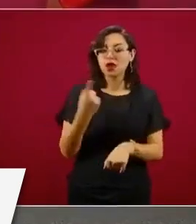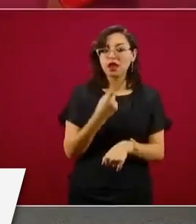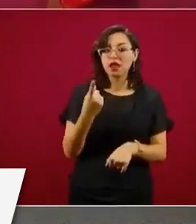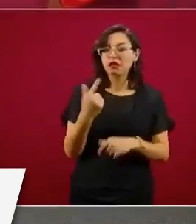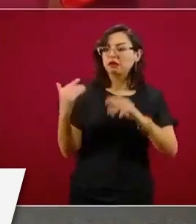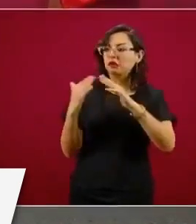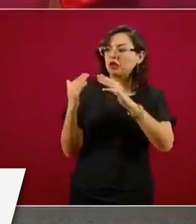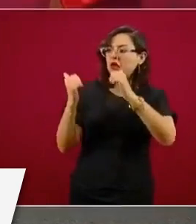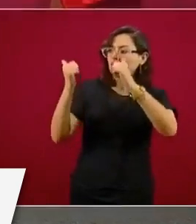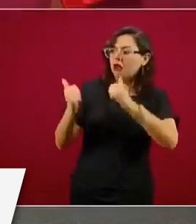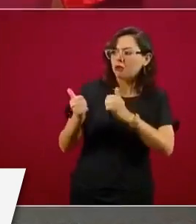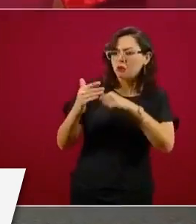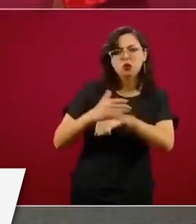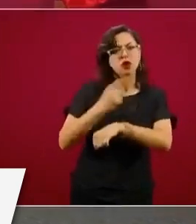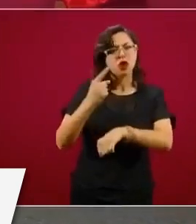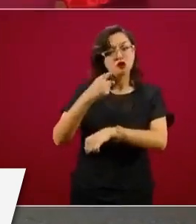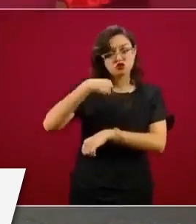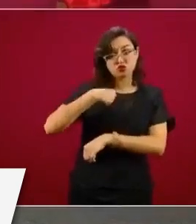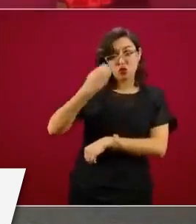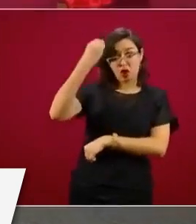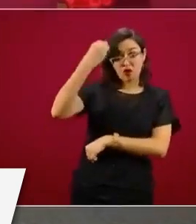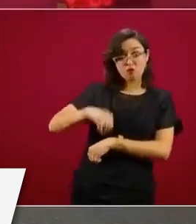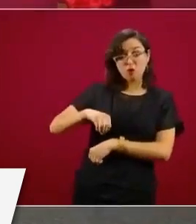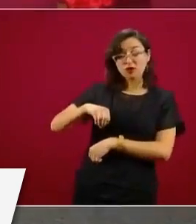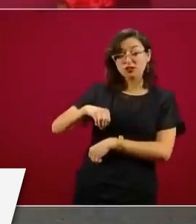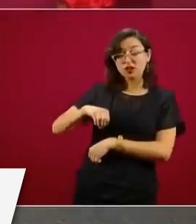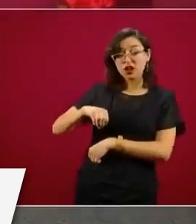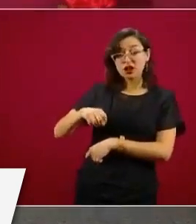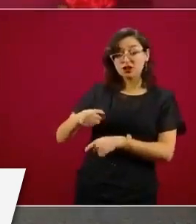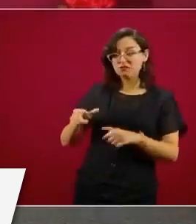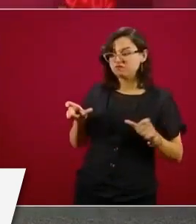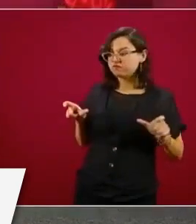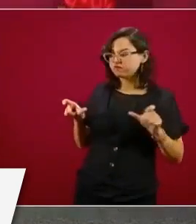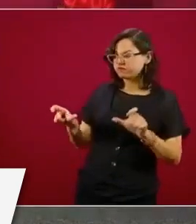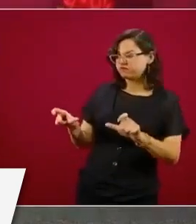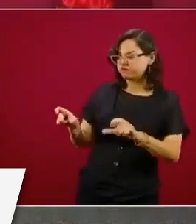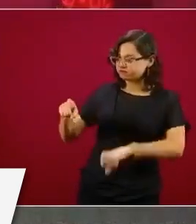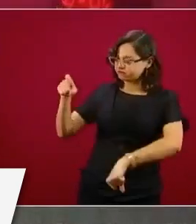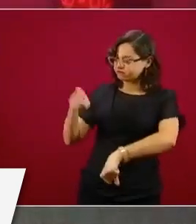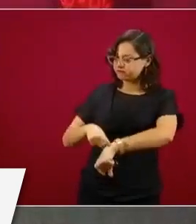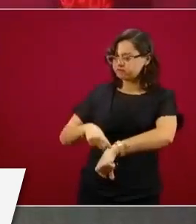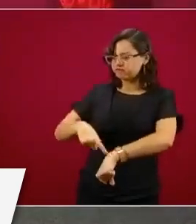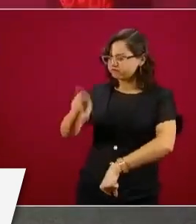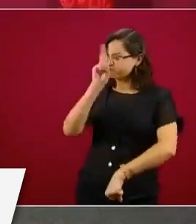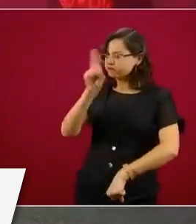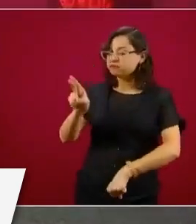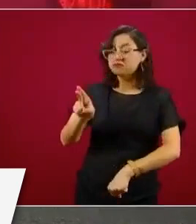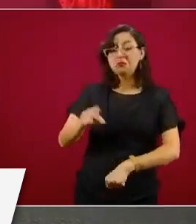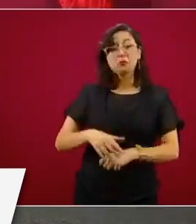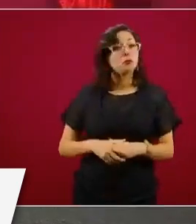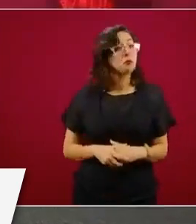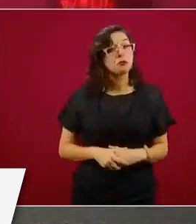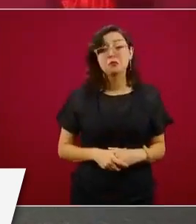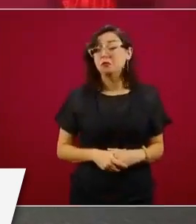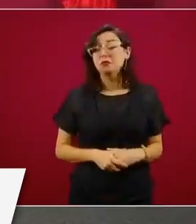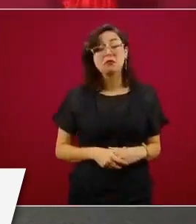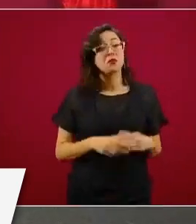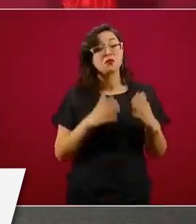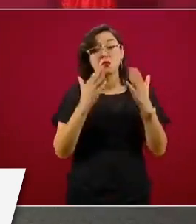porque no hay toque de queda, porque es voluntario,